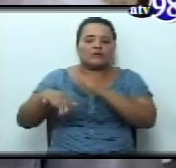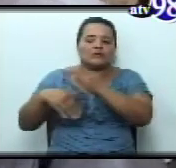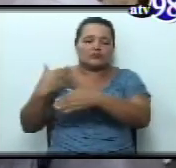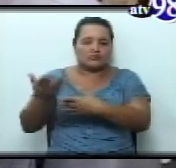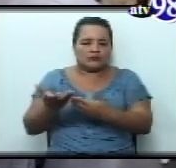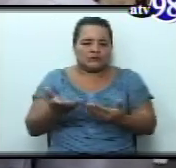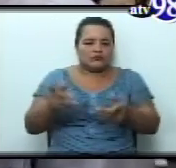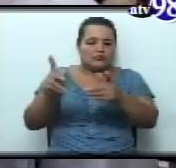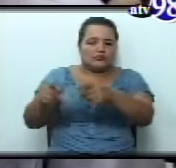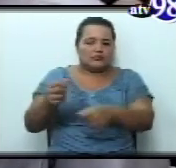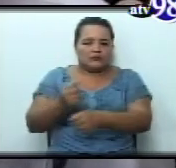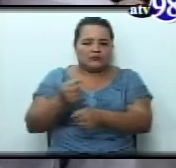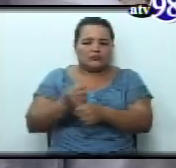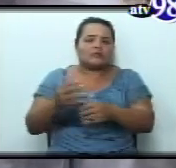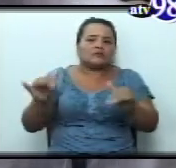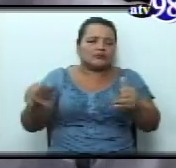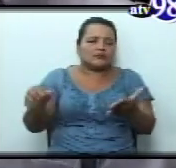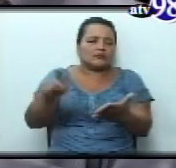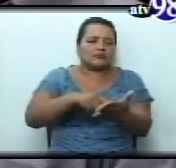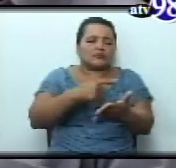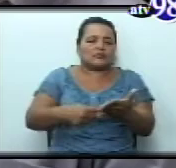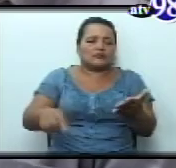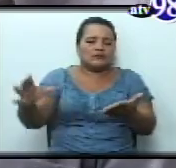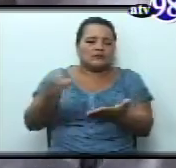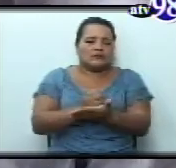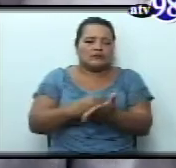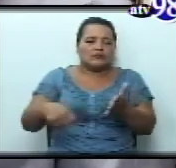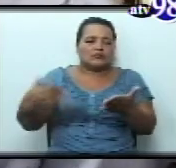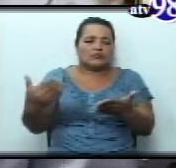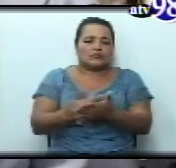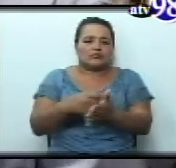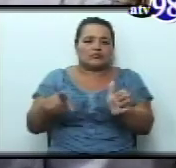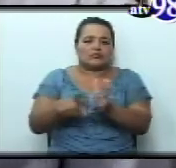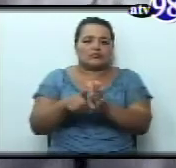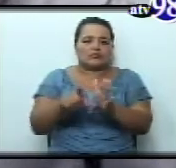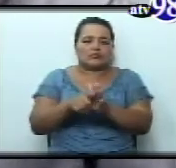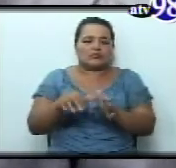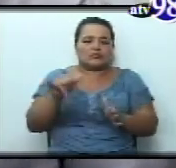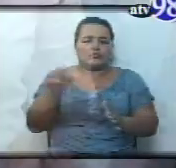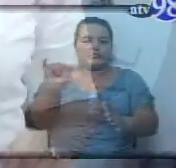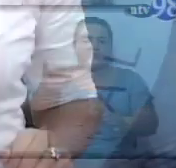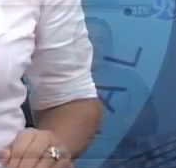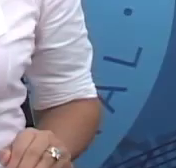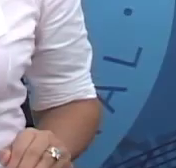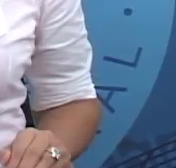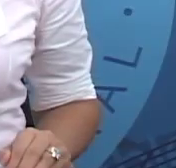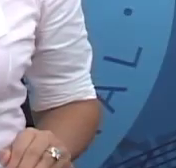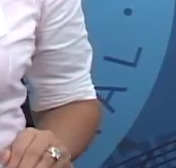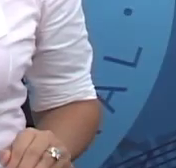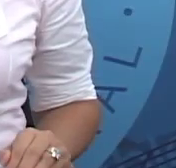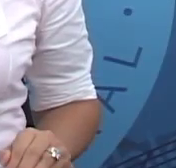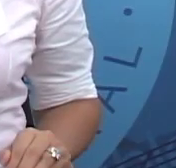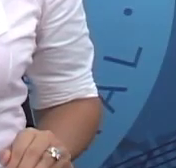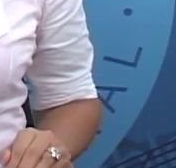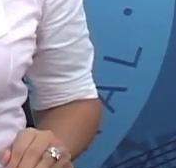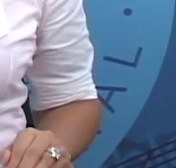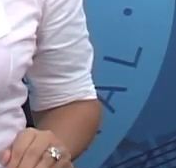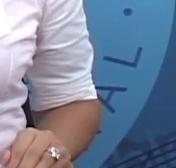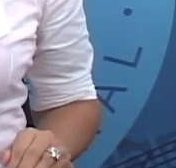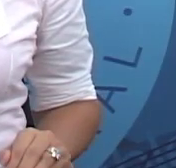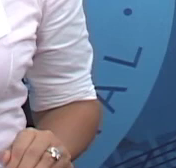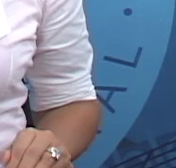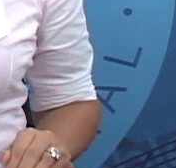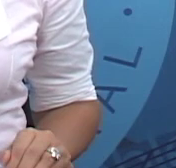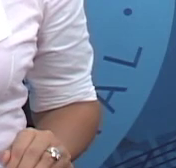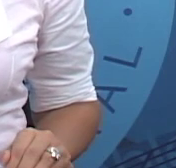sectores para que puedan ser aprobados lo más pronto posible estas leyes. Yemil Estrada, Noticias Asamblea TV. Sobre este tema, en el